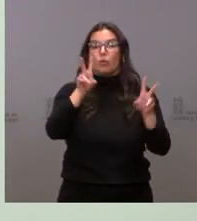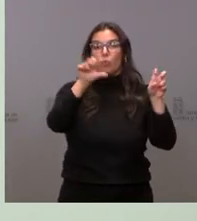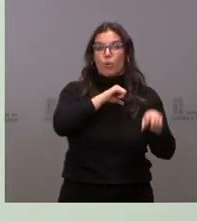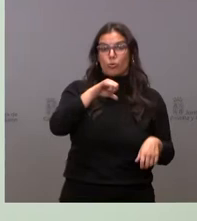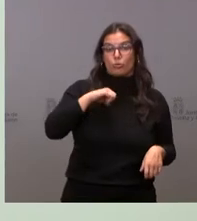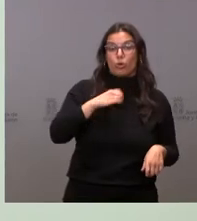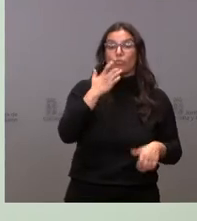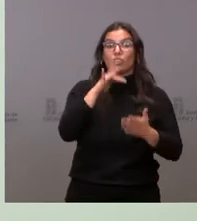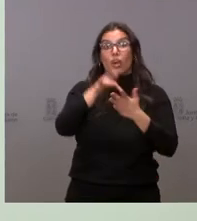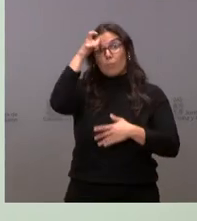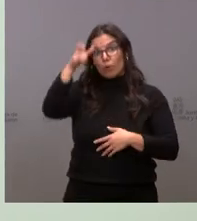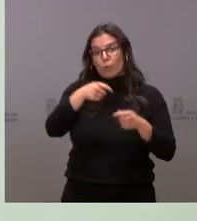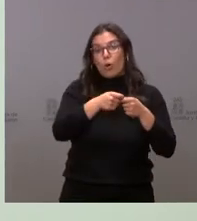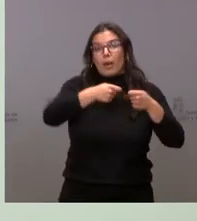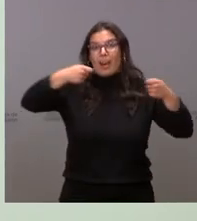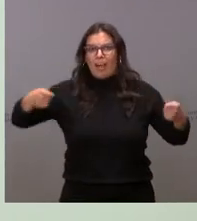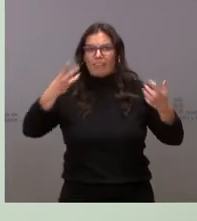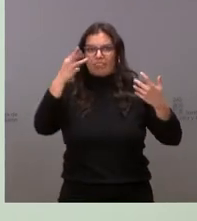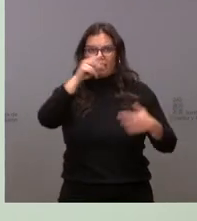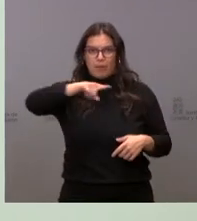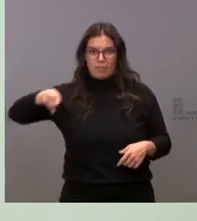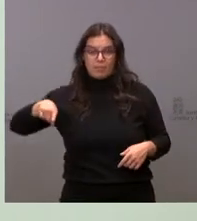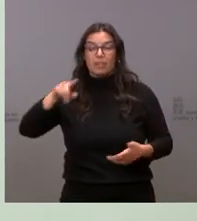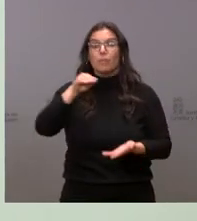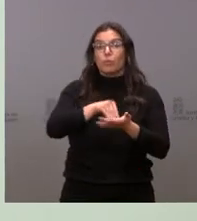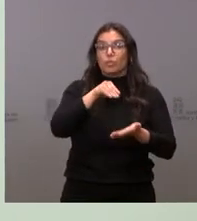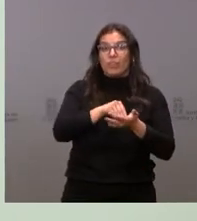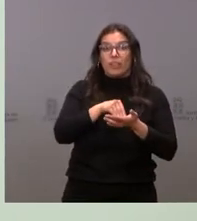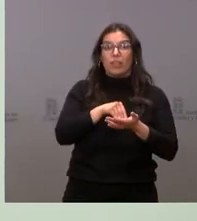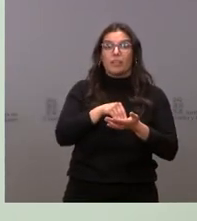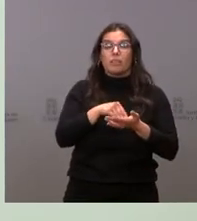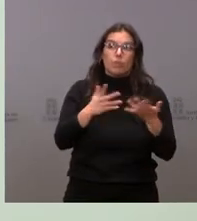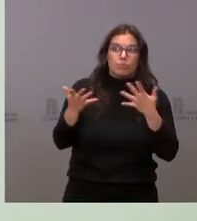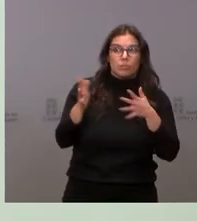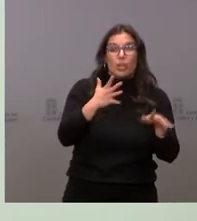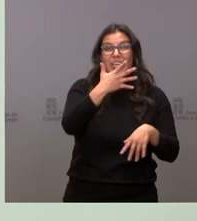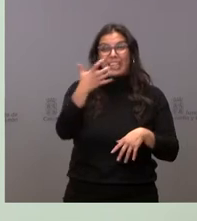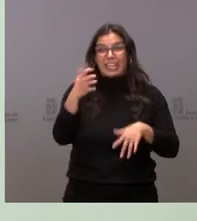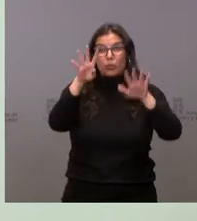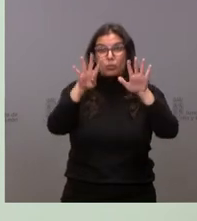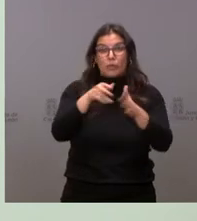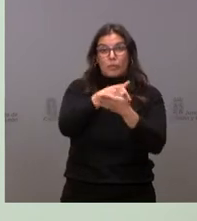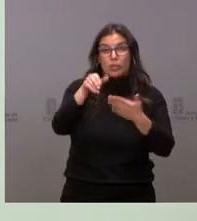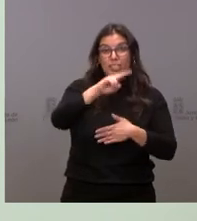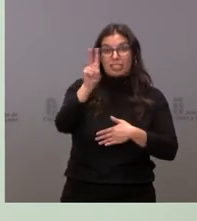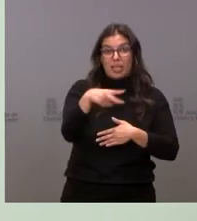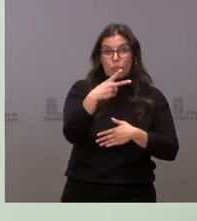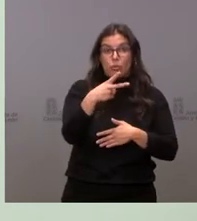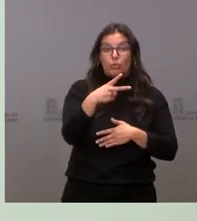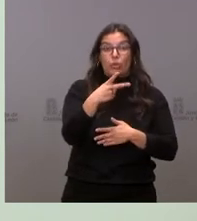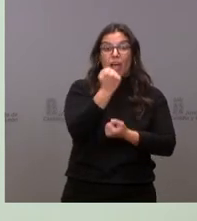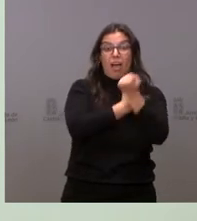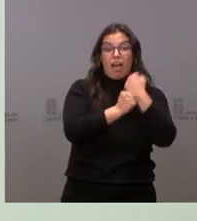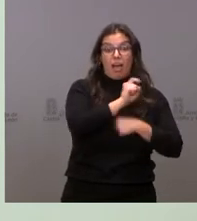en el mundo rural, que muchas veces esos 509 millones de euros de beneficios fiscales vienen